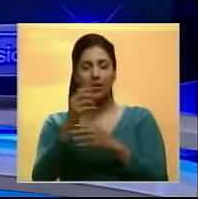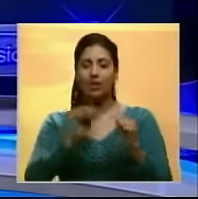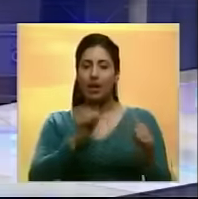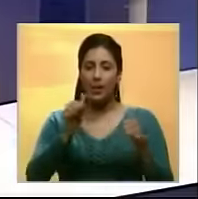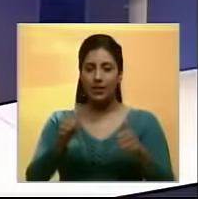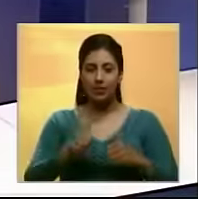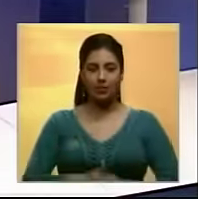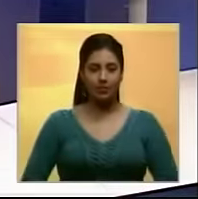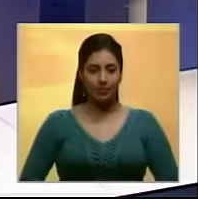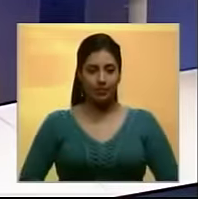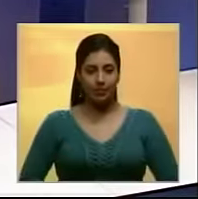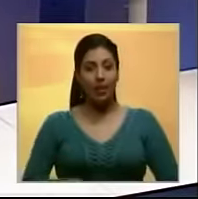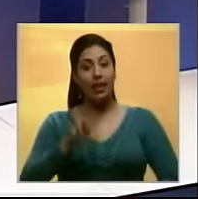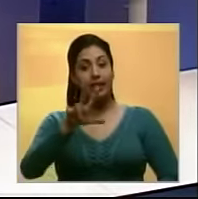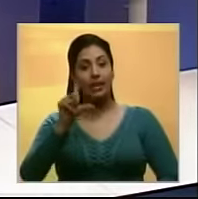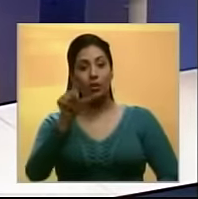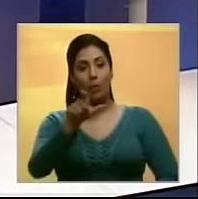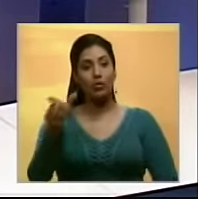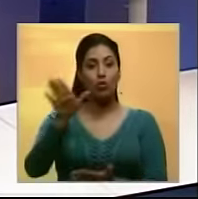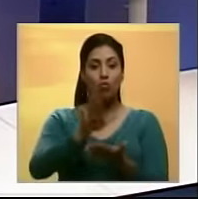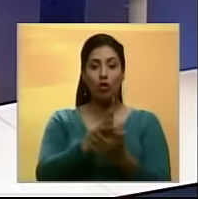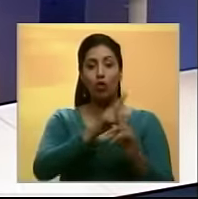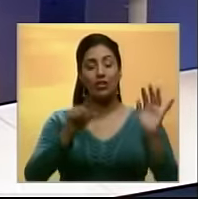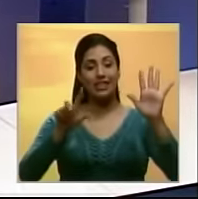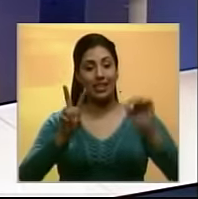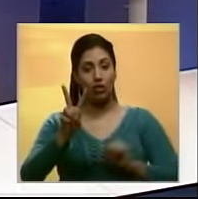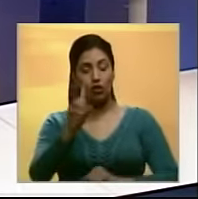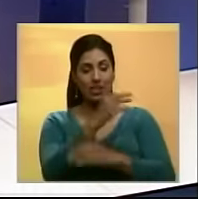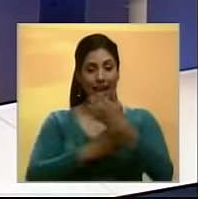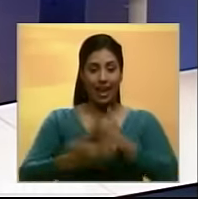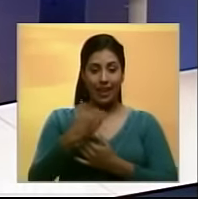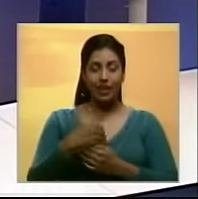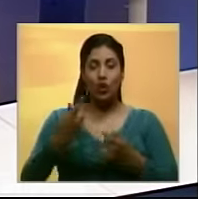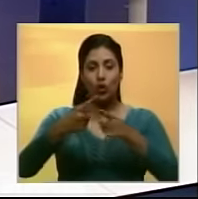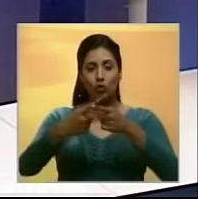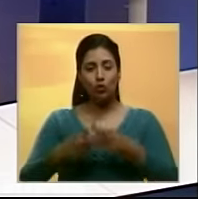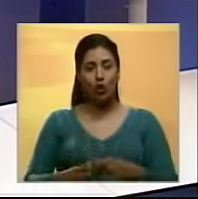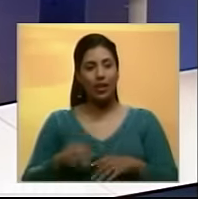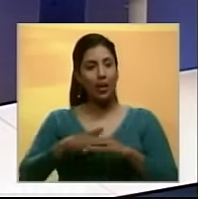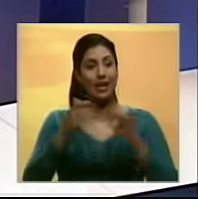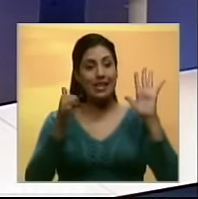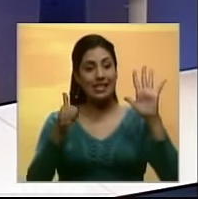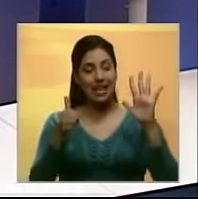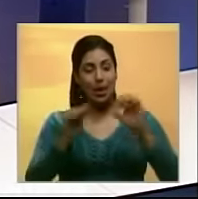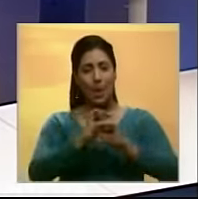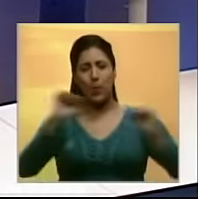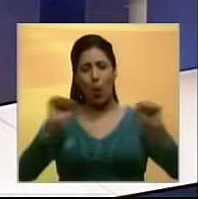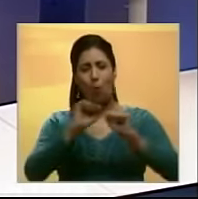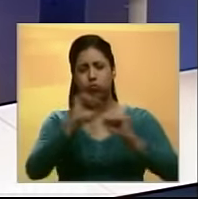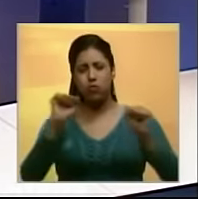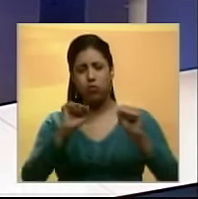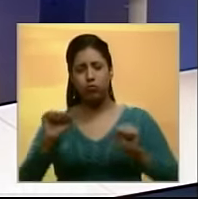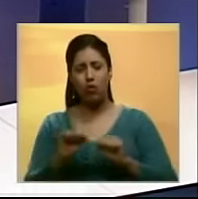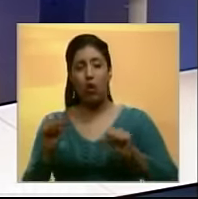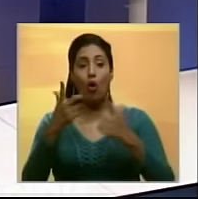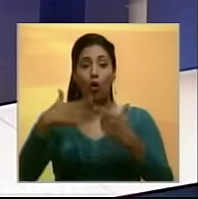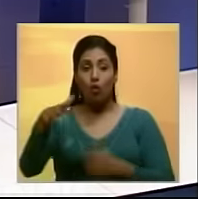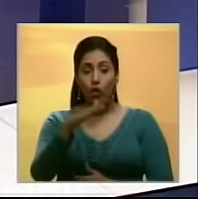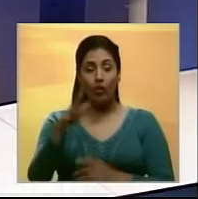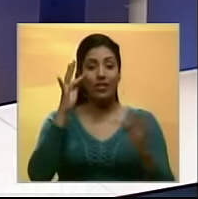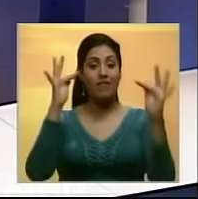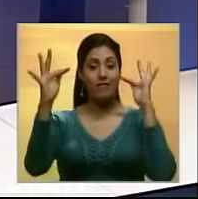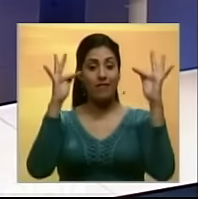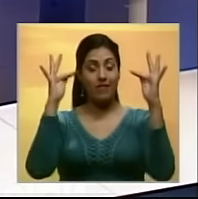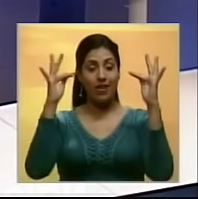Vamos a iniciar. A 31 muertos y 72 heridos ascendió el número de víctimas tras seis explosiones consecutivas producidas en una